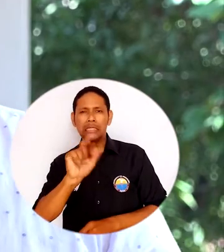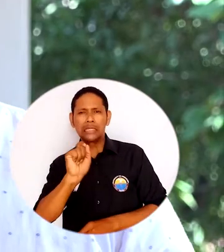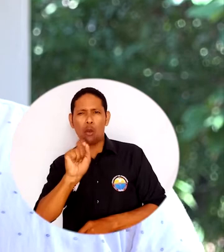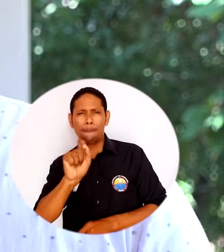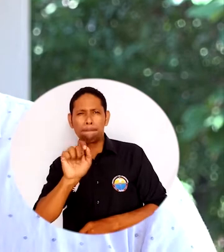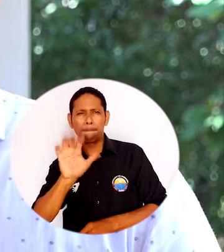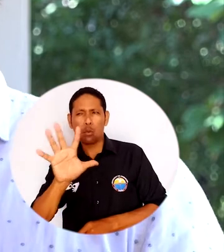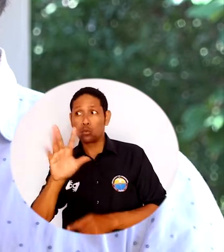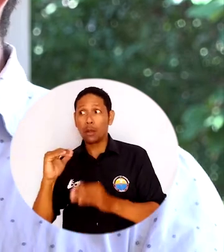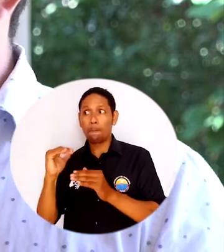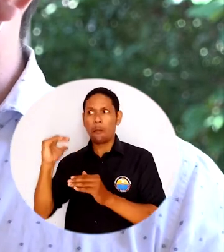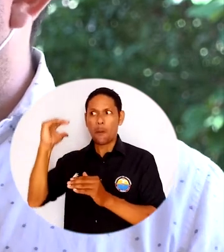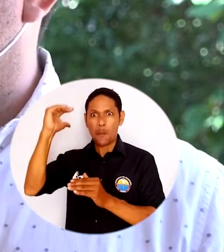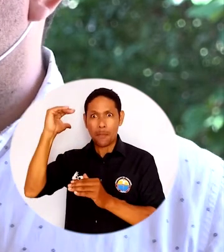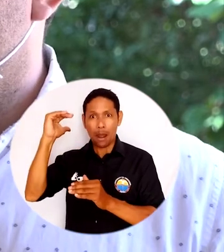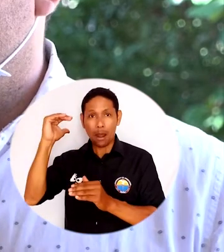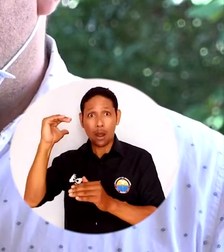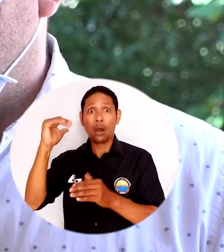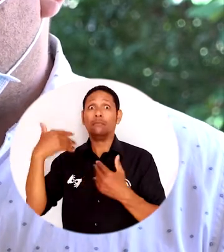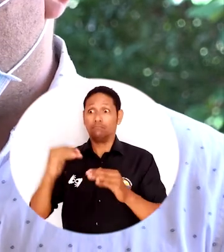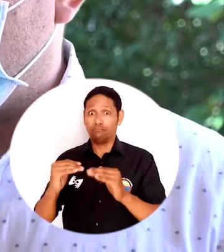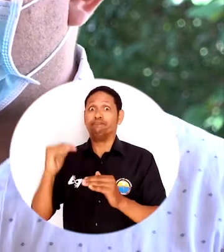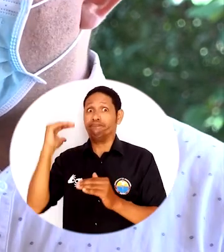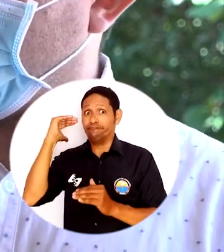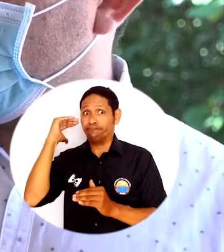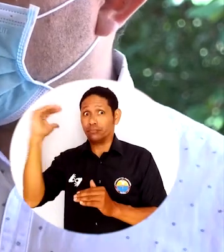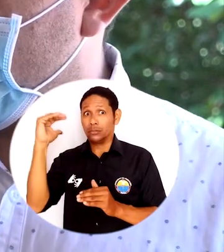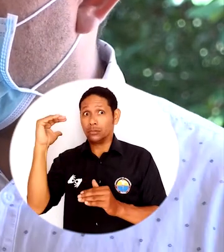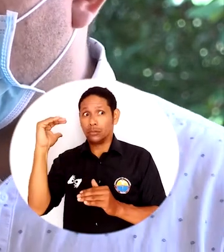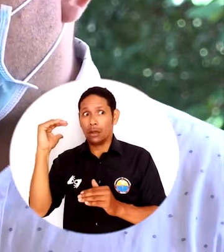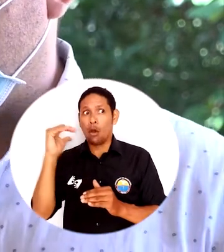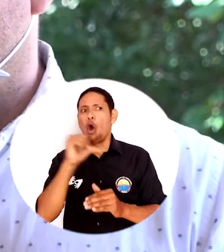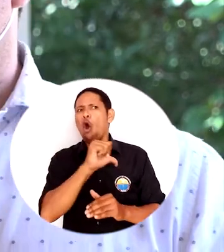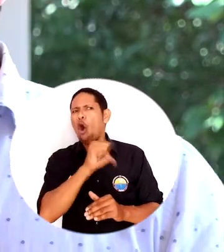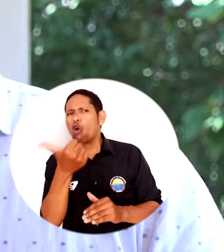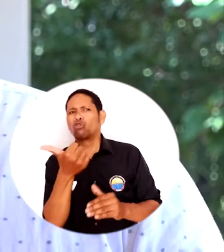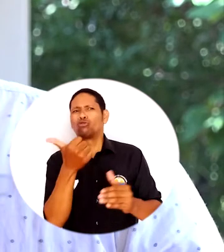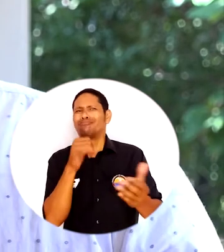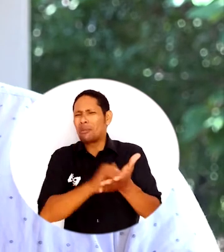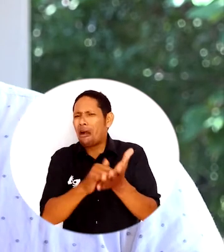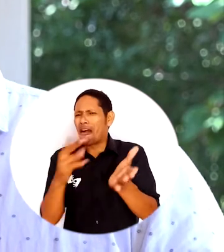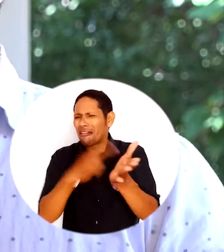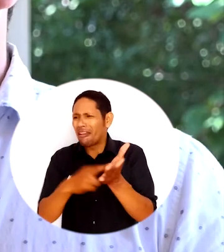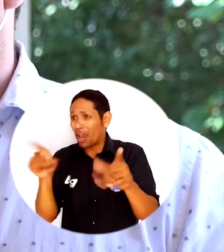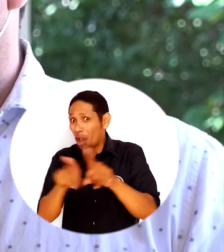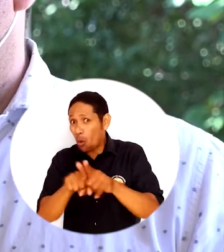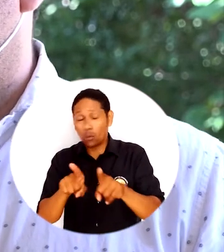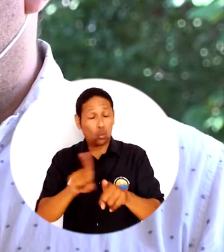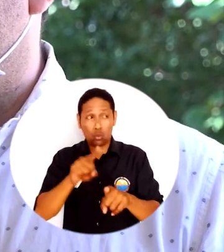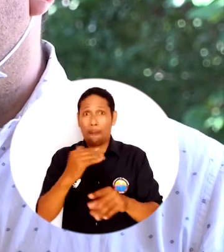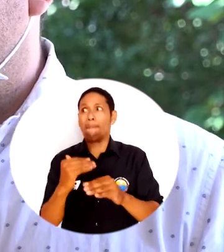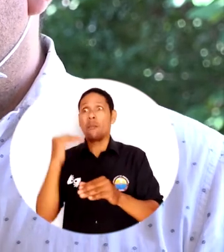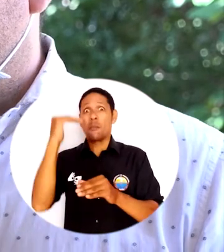5.5 en el índice de impacto. Ese es un índice muy alto. Seguramente hay pocos artículos en la historia de la universidad que tienden